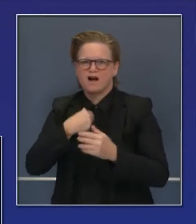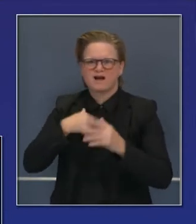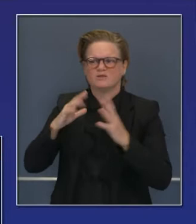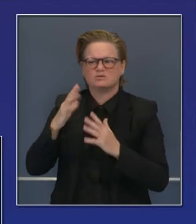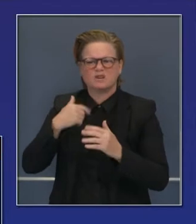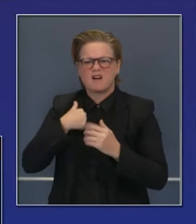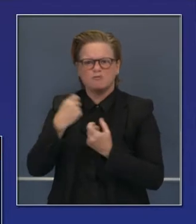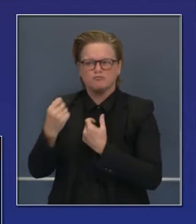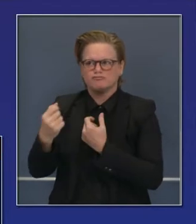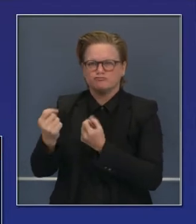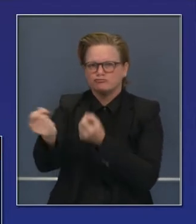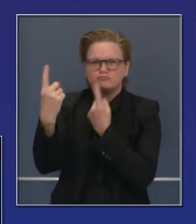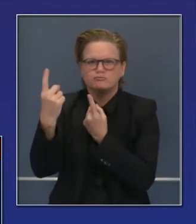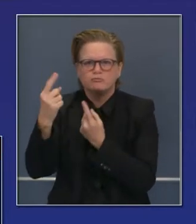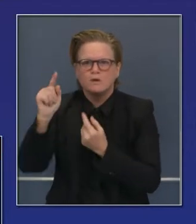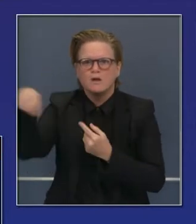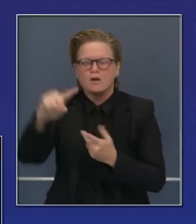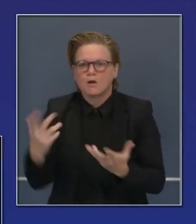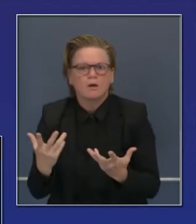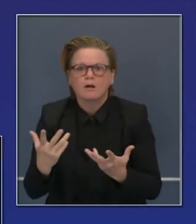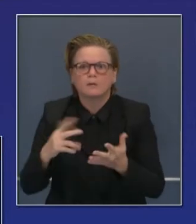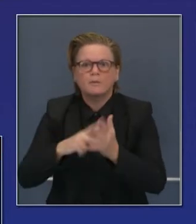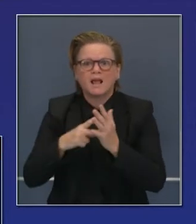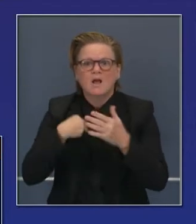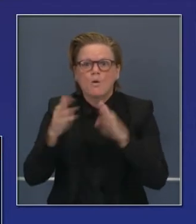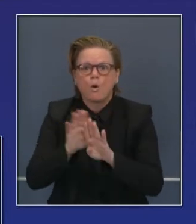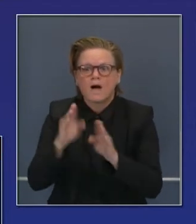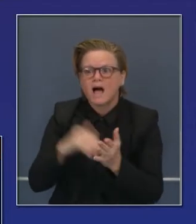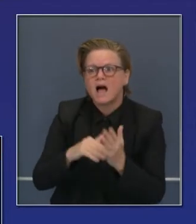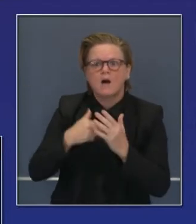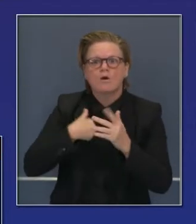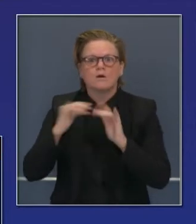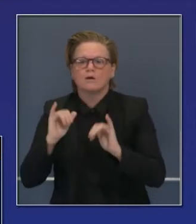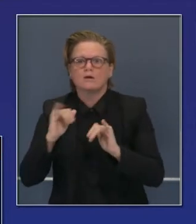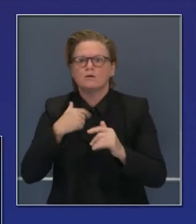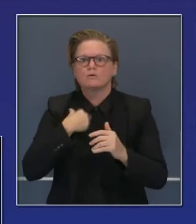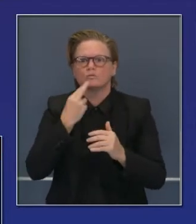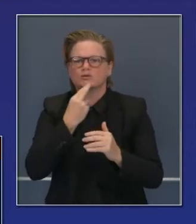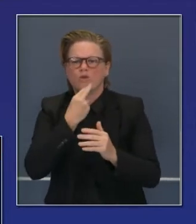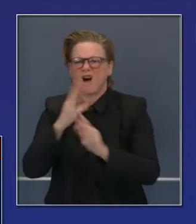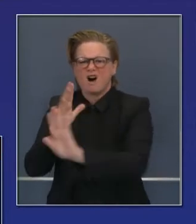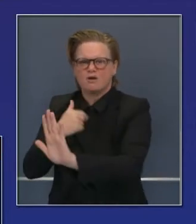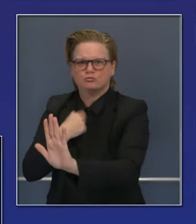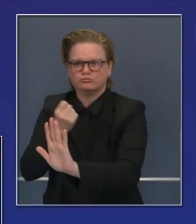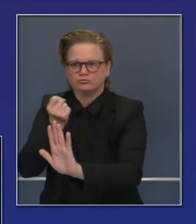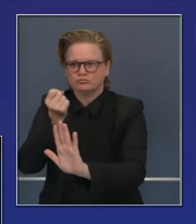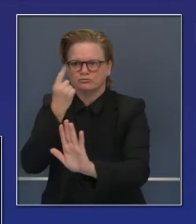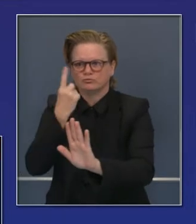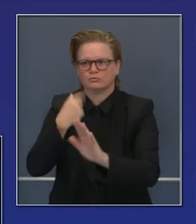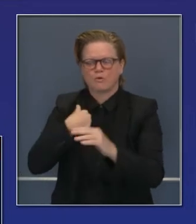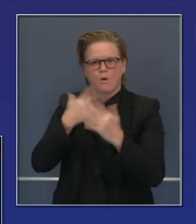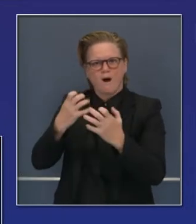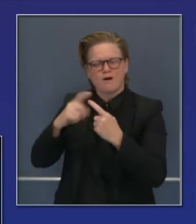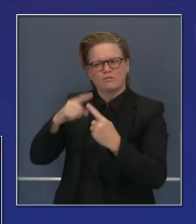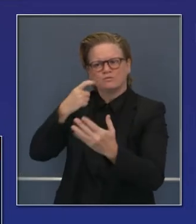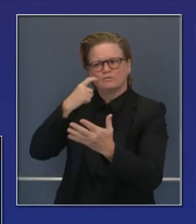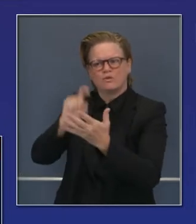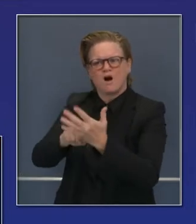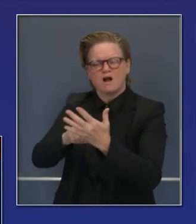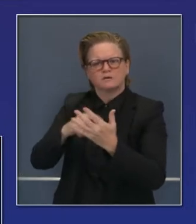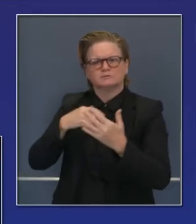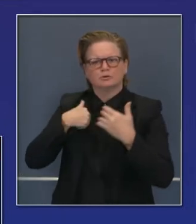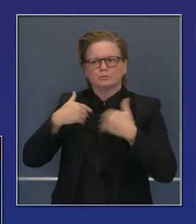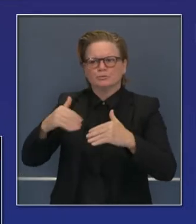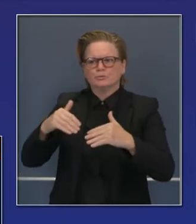y tengo aprecio por la atención en la lucha que están enfrentando los dueños de restaurantes.